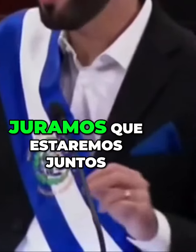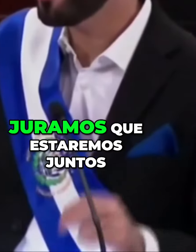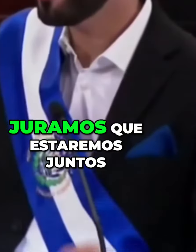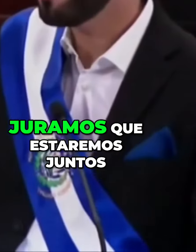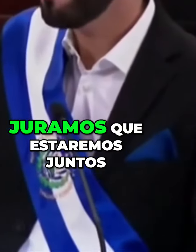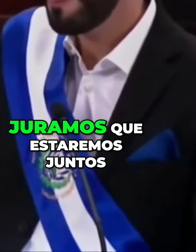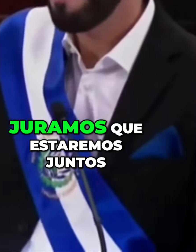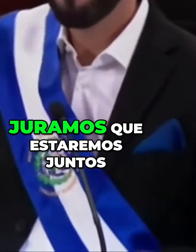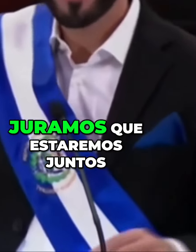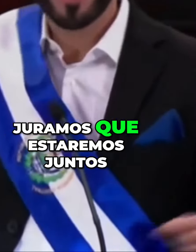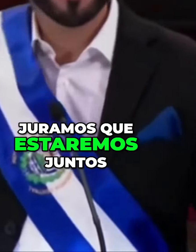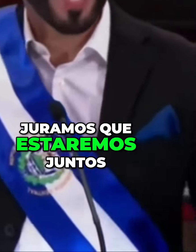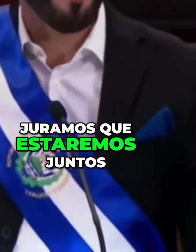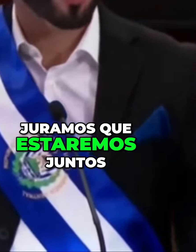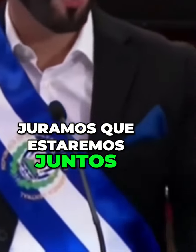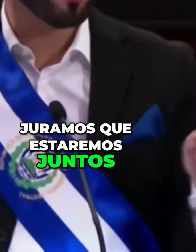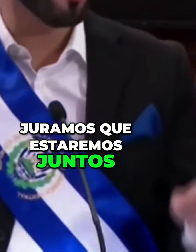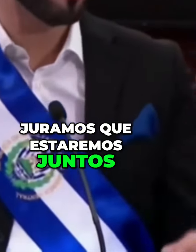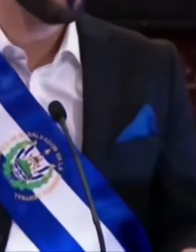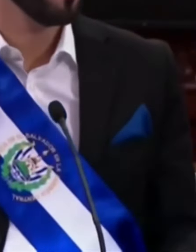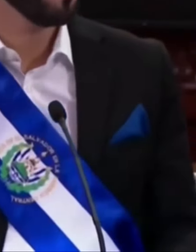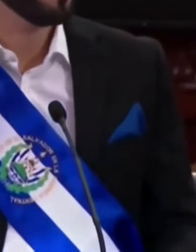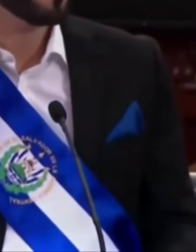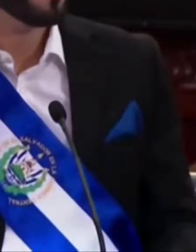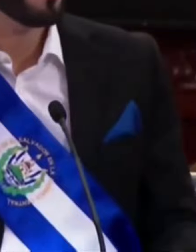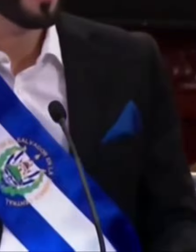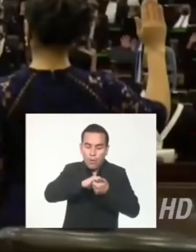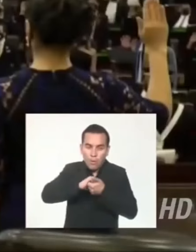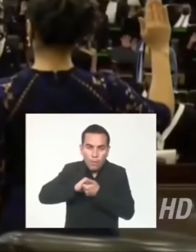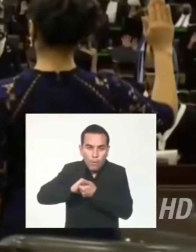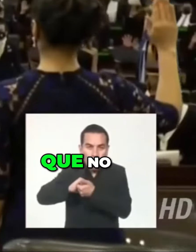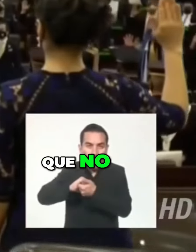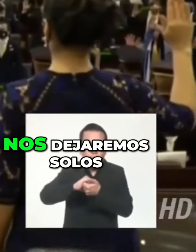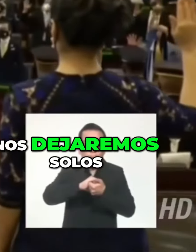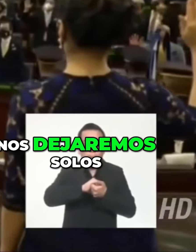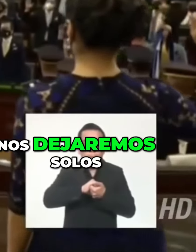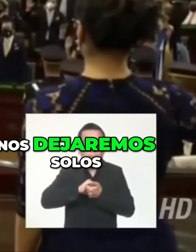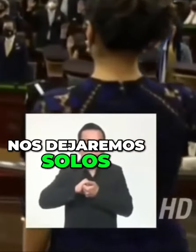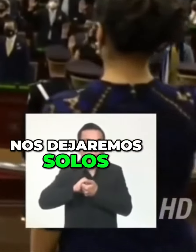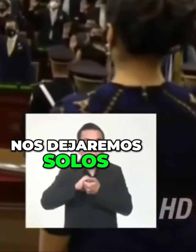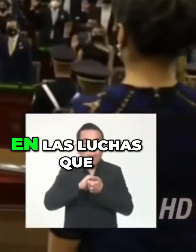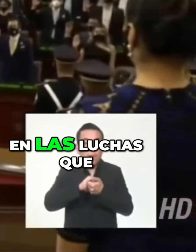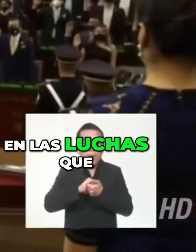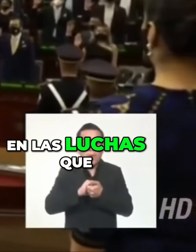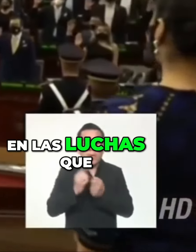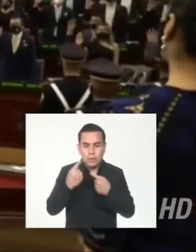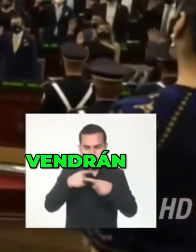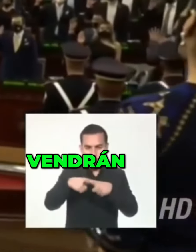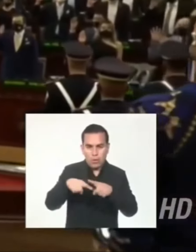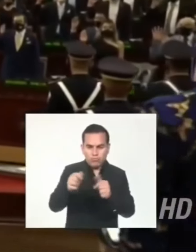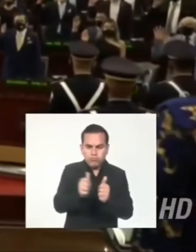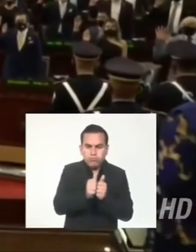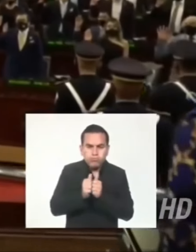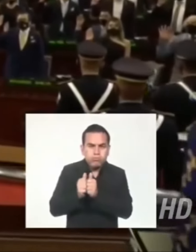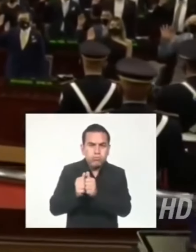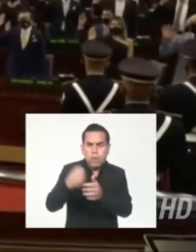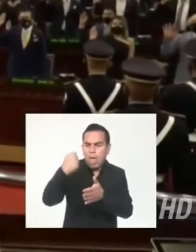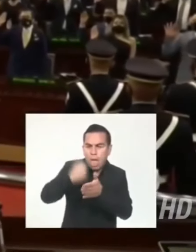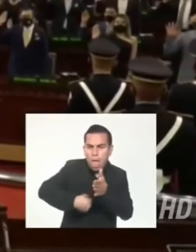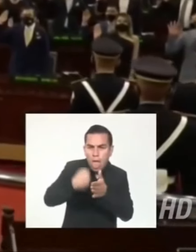Juramos. Que estaremos juntos. Que no nos dejaremos solos en las luchas que vendrán.